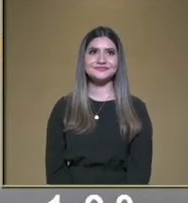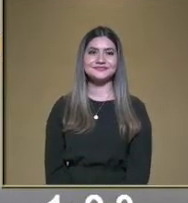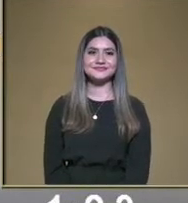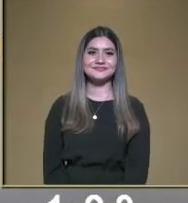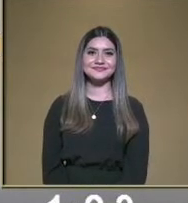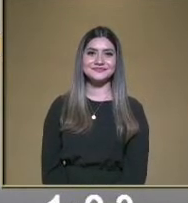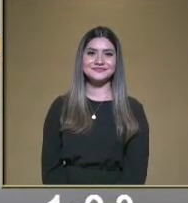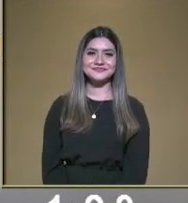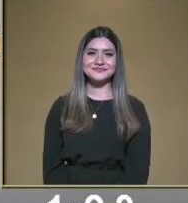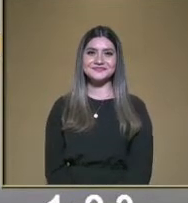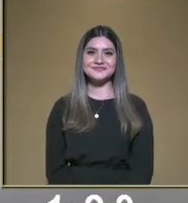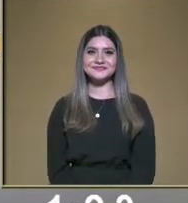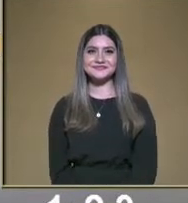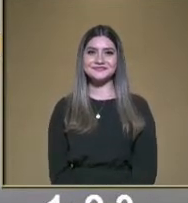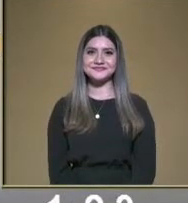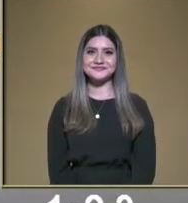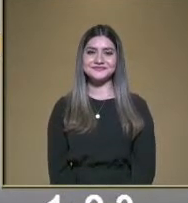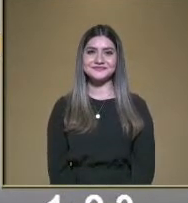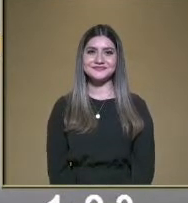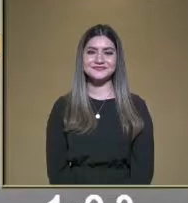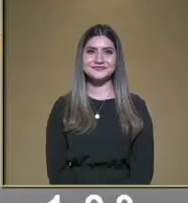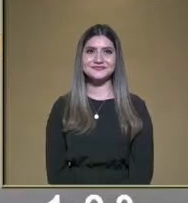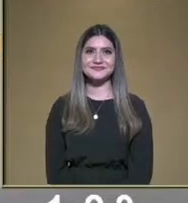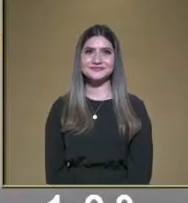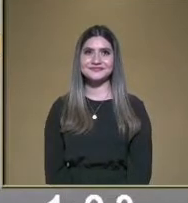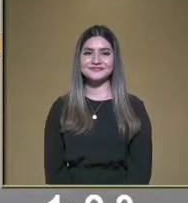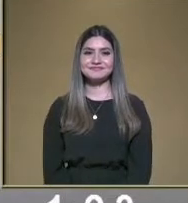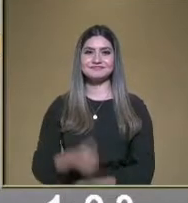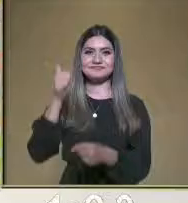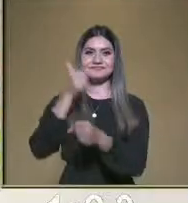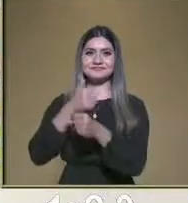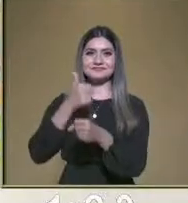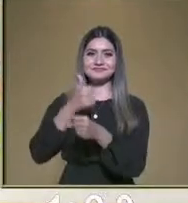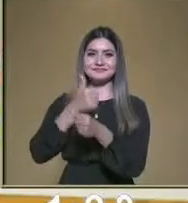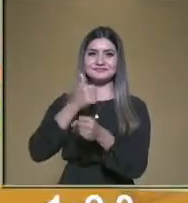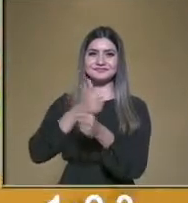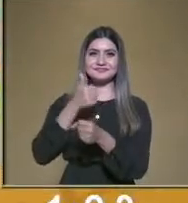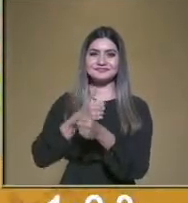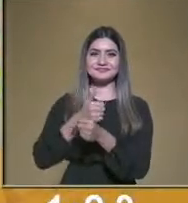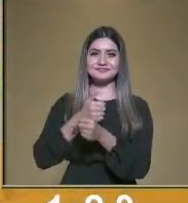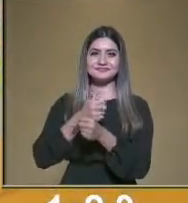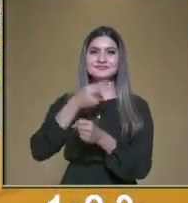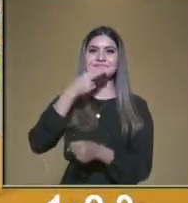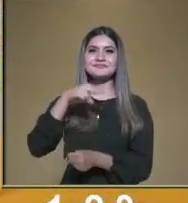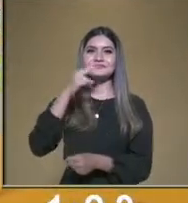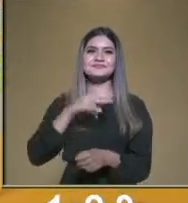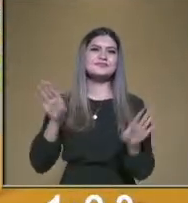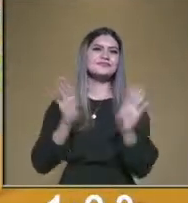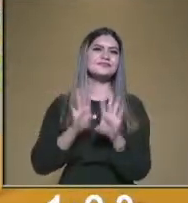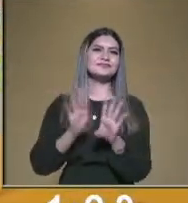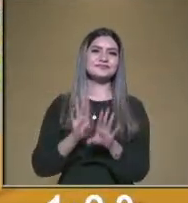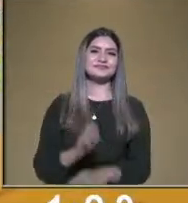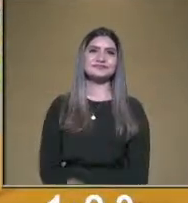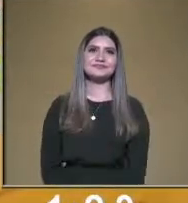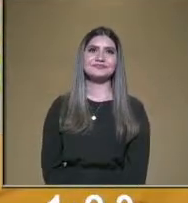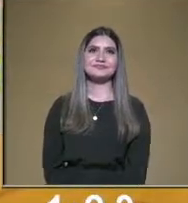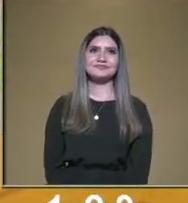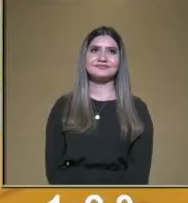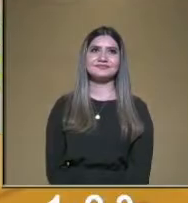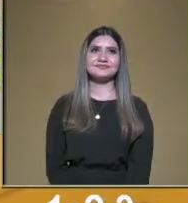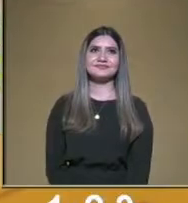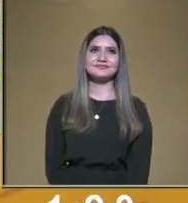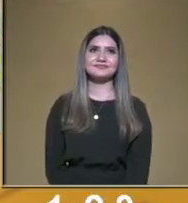reto para ganarle, porque si no... ¿Cómo se dice abuelo en náhuatl? Abuelo. fácil. Huellitata.